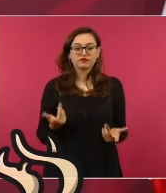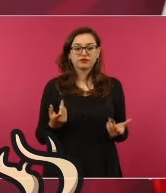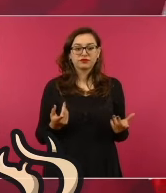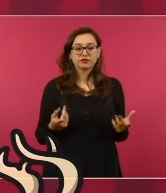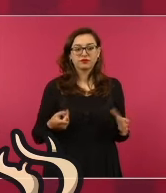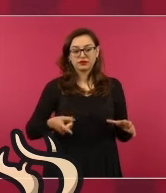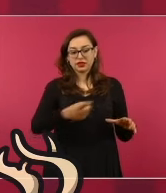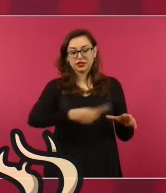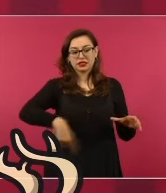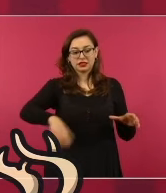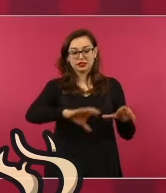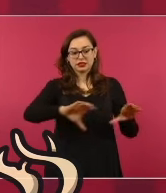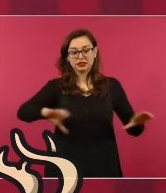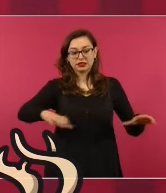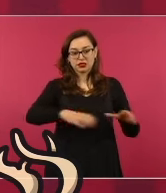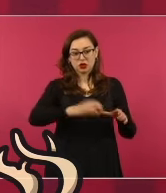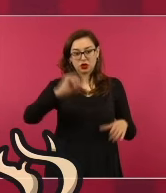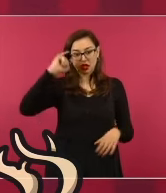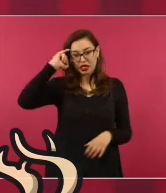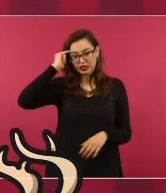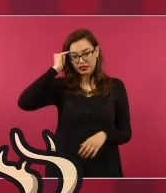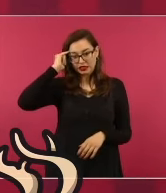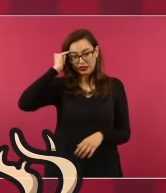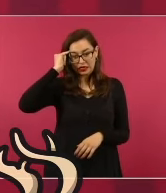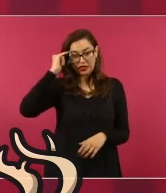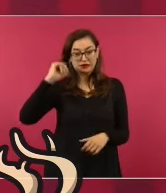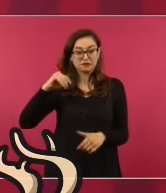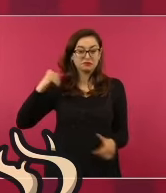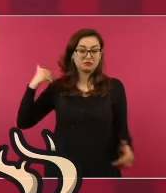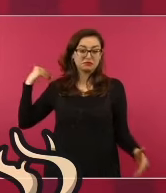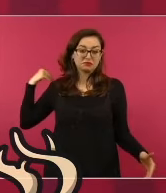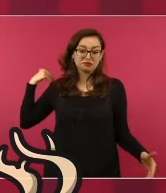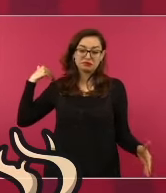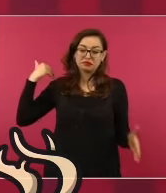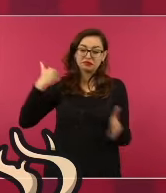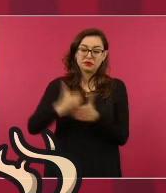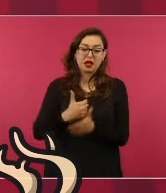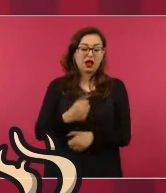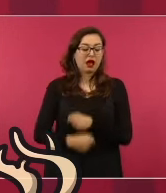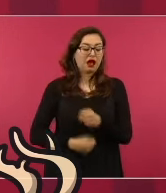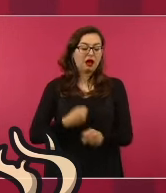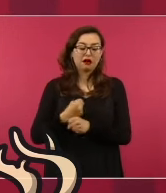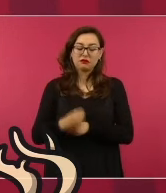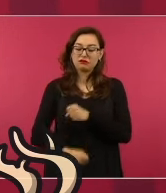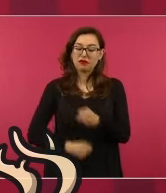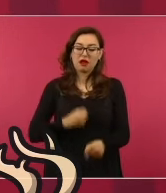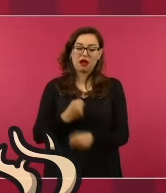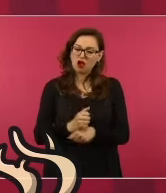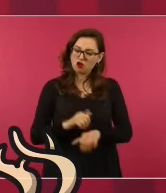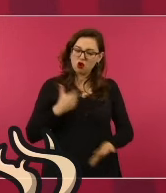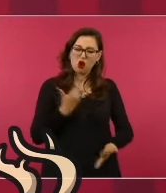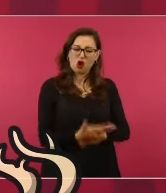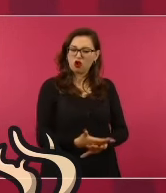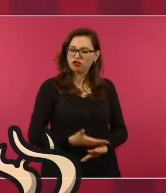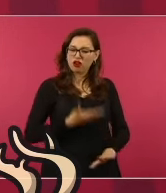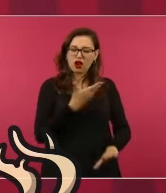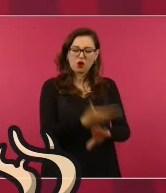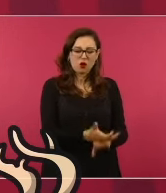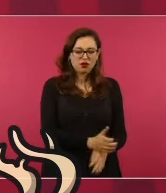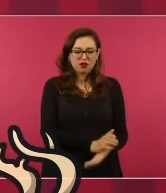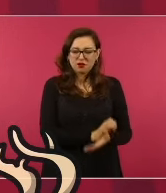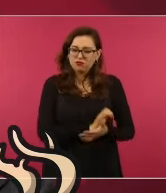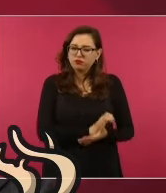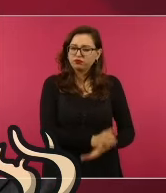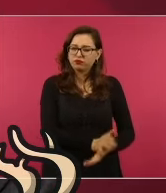más reprimida en toda la historia de México, el